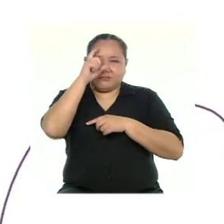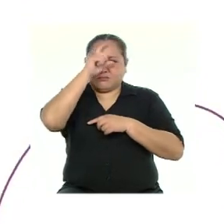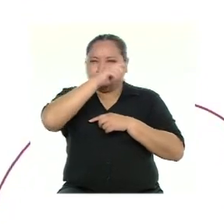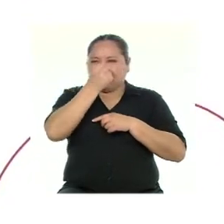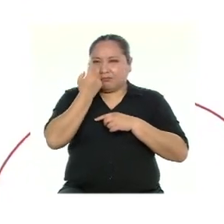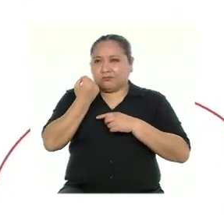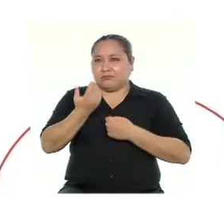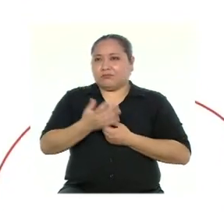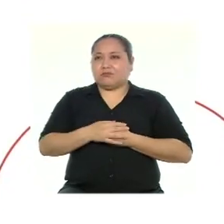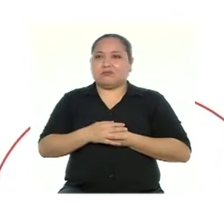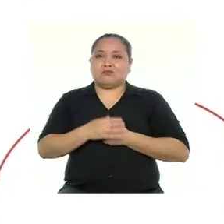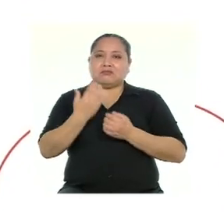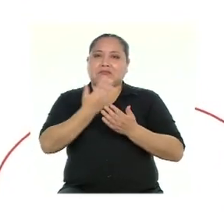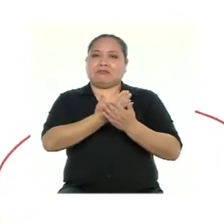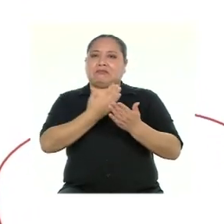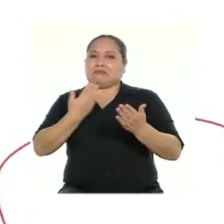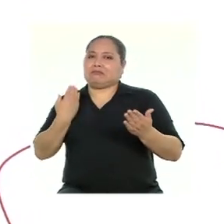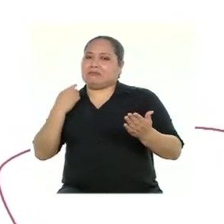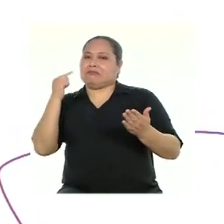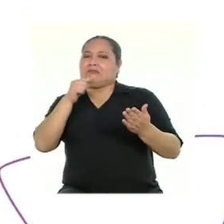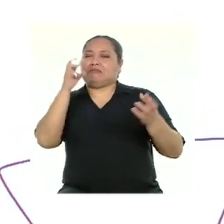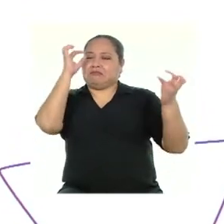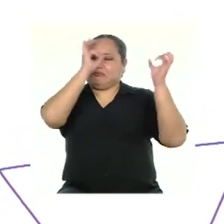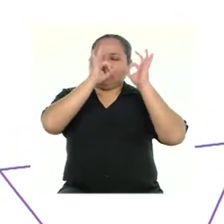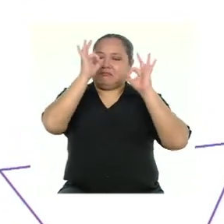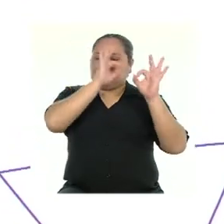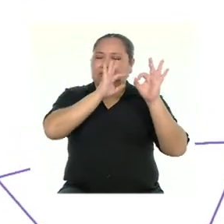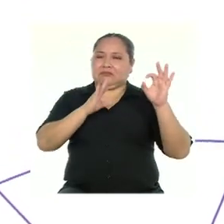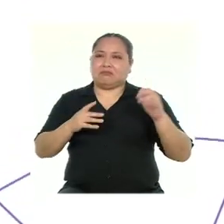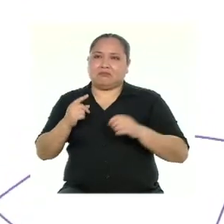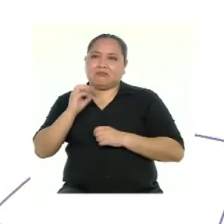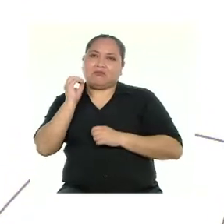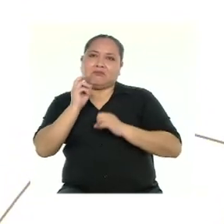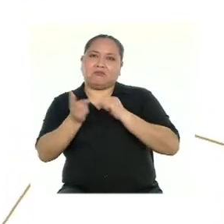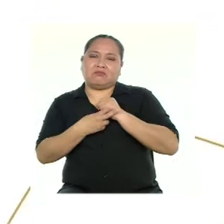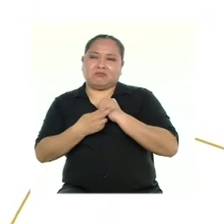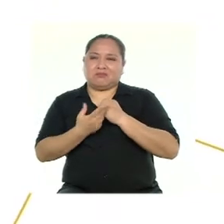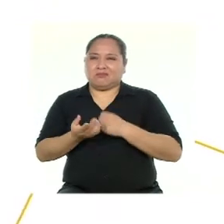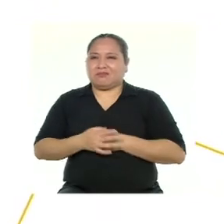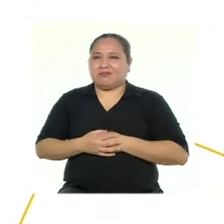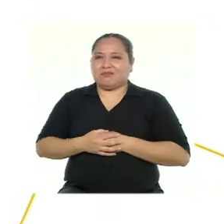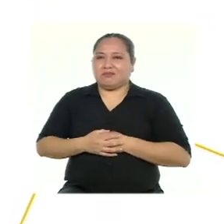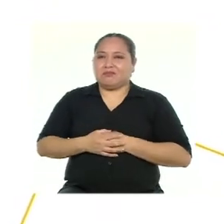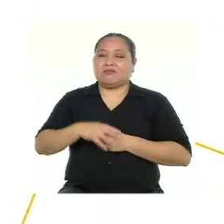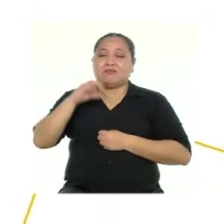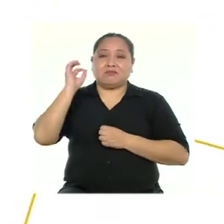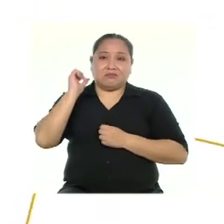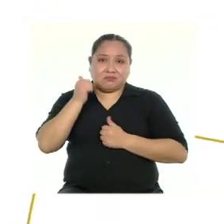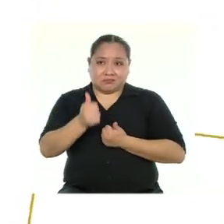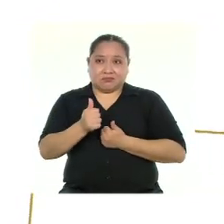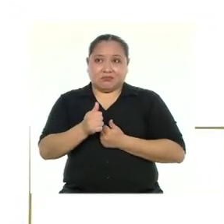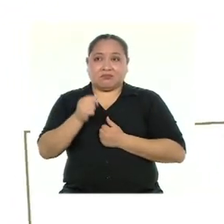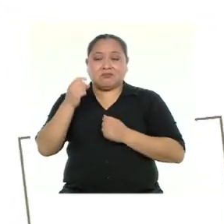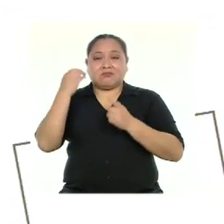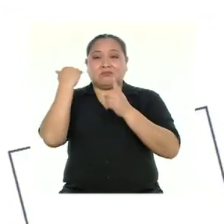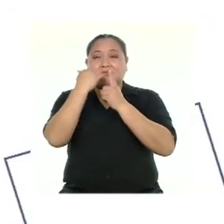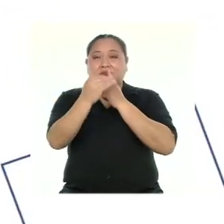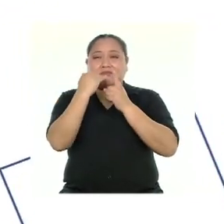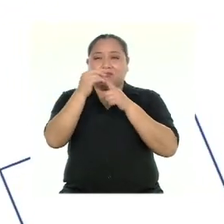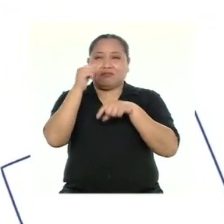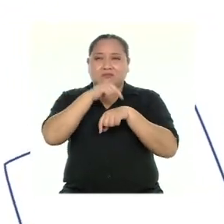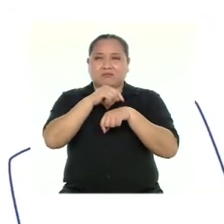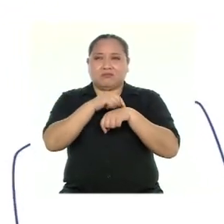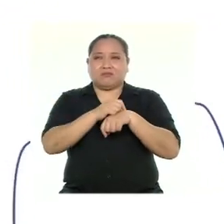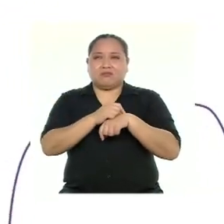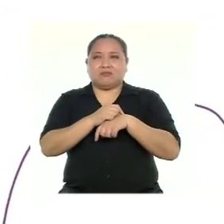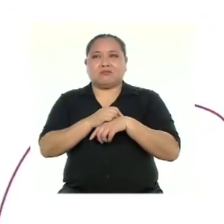comprender alejarme de lo que me distrae de mi objetivo o ahorrar Muy bien Las metas a mediano plazo están entre las